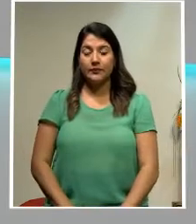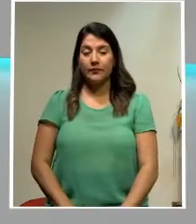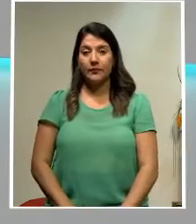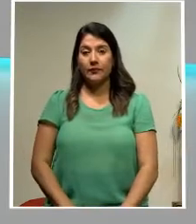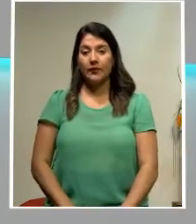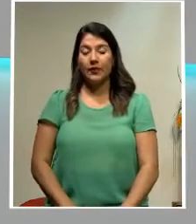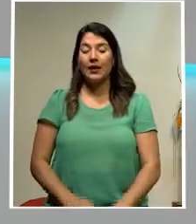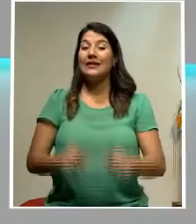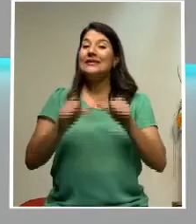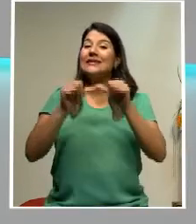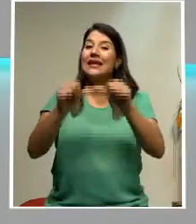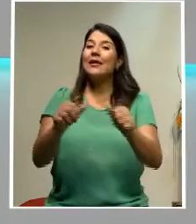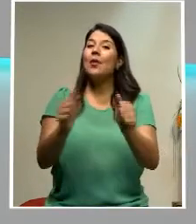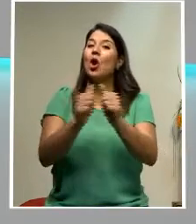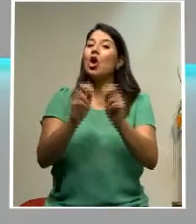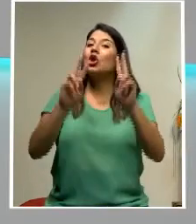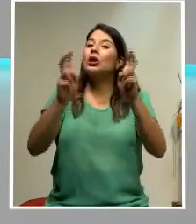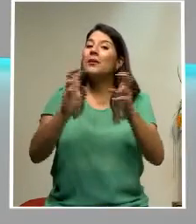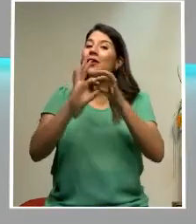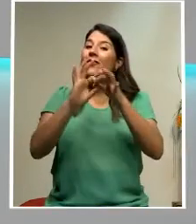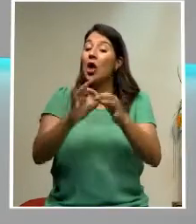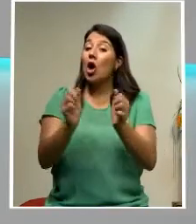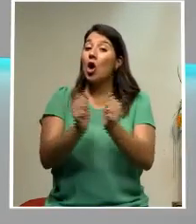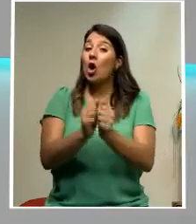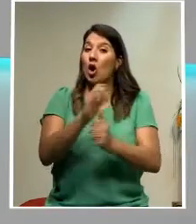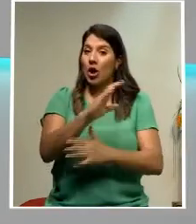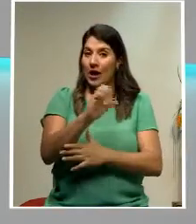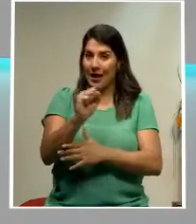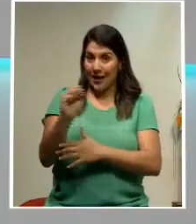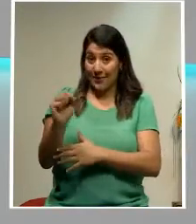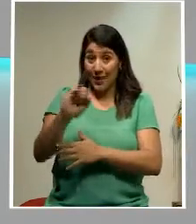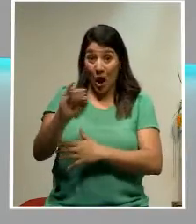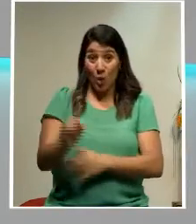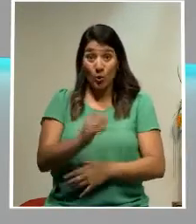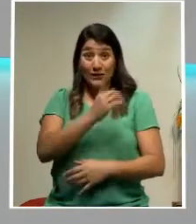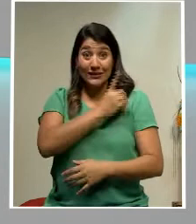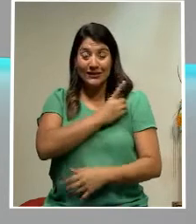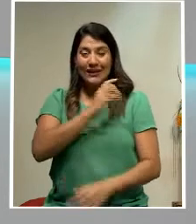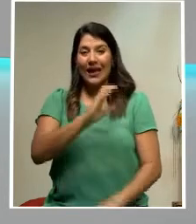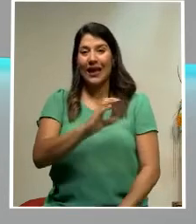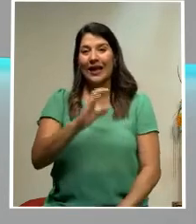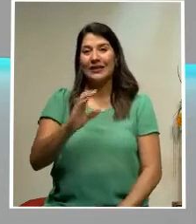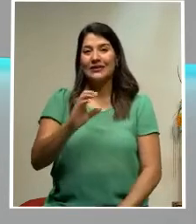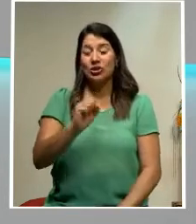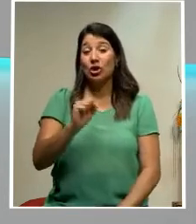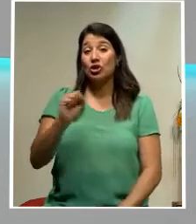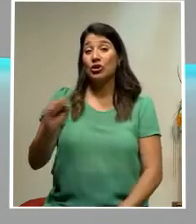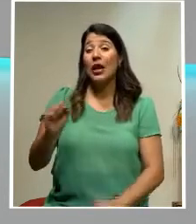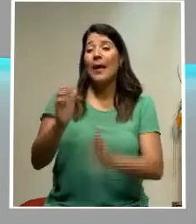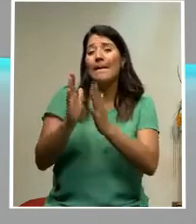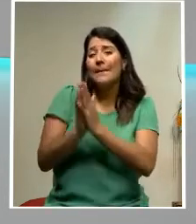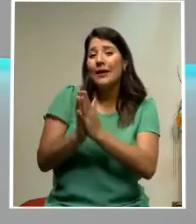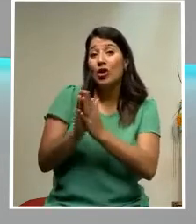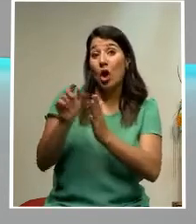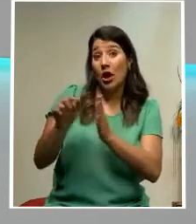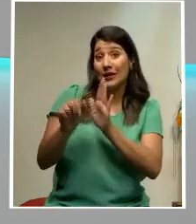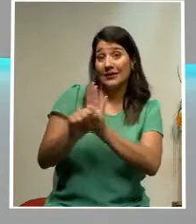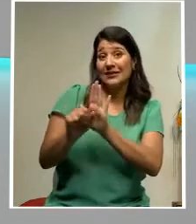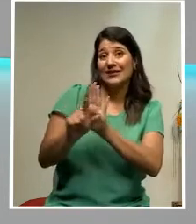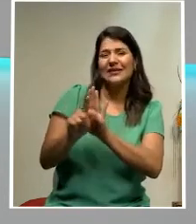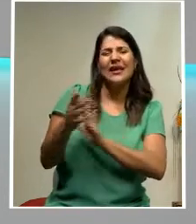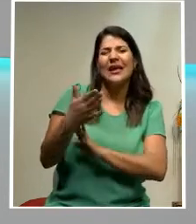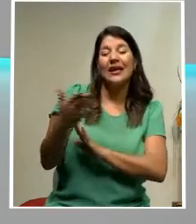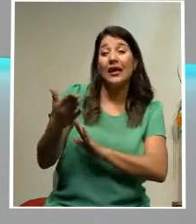Siguiendo con temas de la caja, la Junta de la Caja Costarricense del Seguro Social solicitó a la Asamblea Legislativa